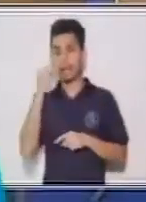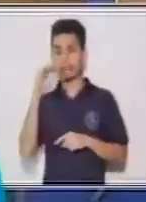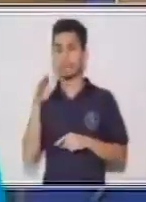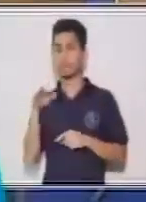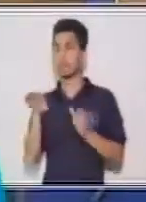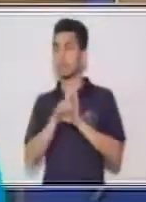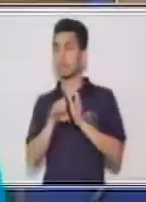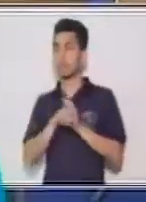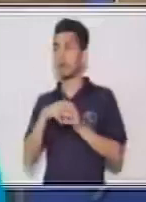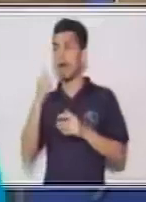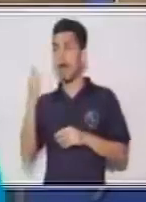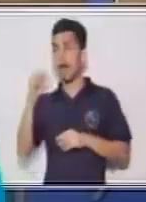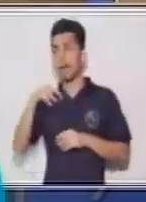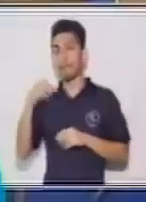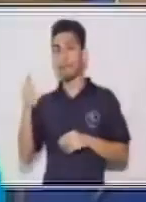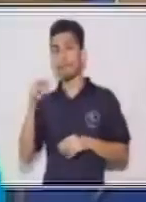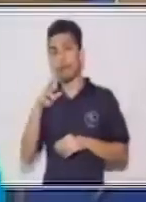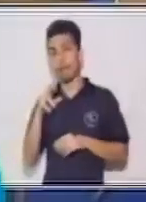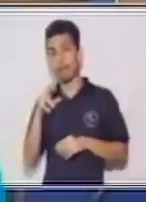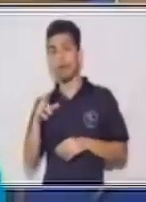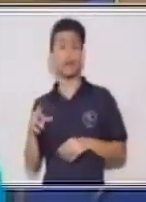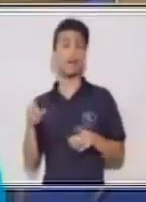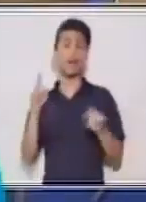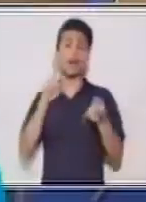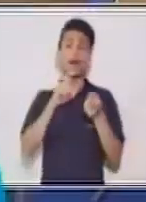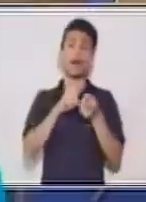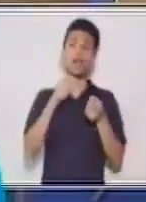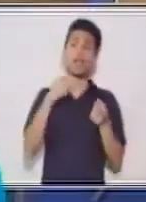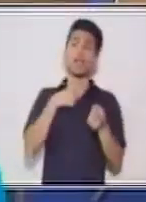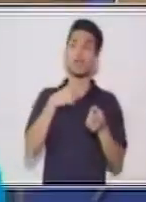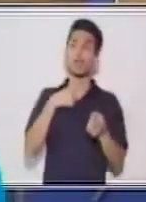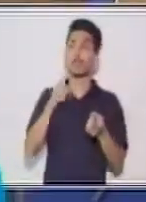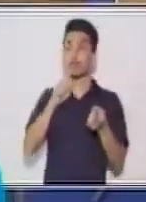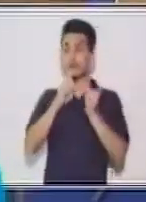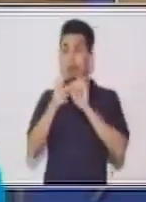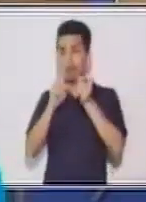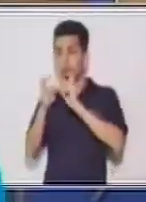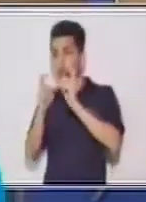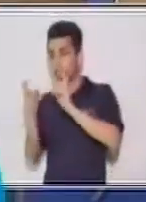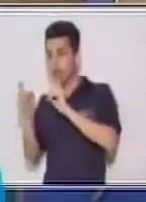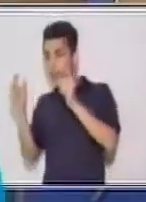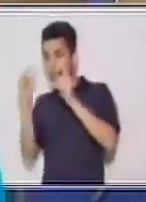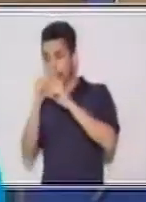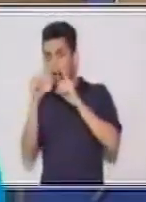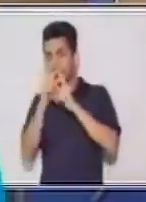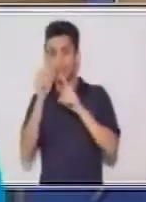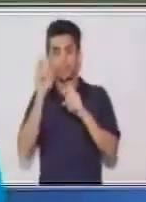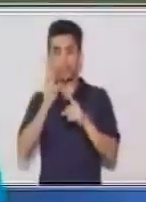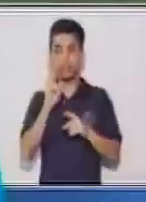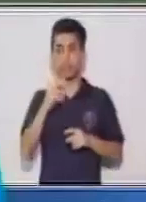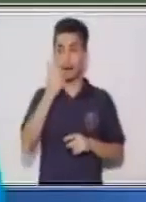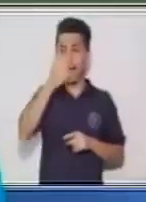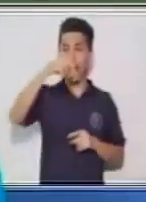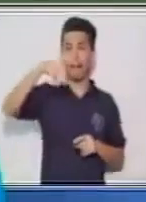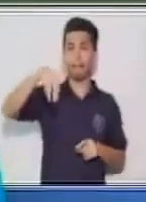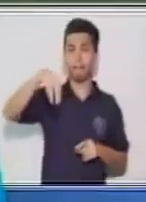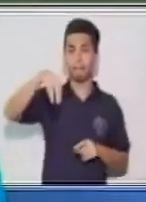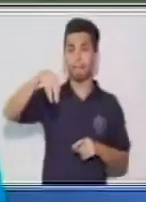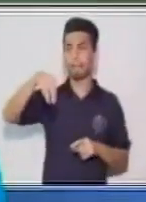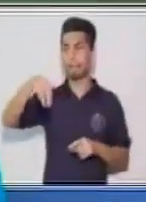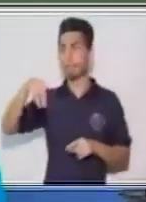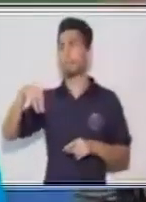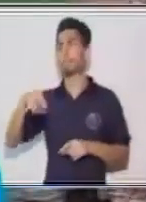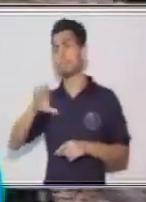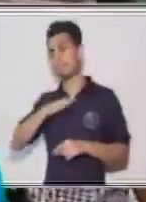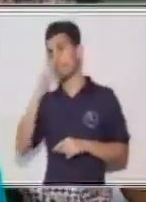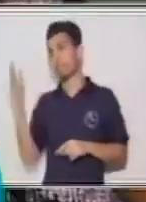combinando amar en los diferentes tiempos verbales o con los diferentes pronombres, te darás cuenta que la raíz siempre será la misma. Mientras que